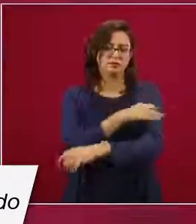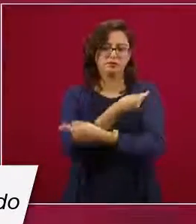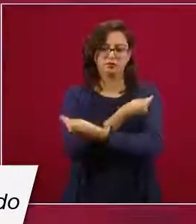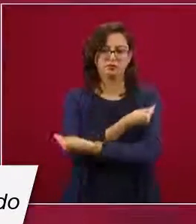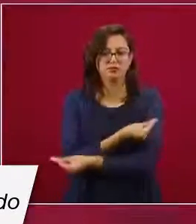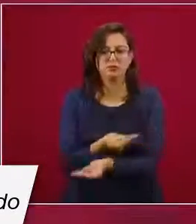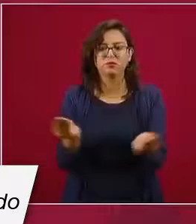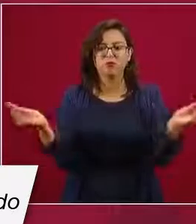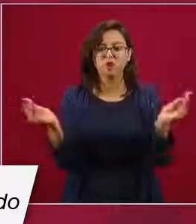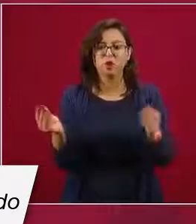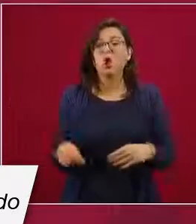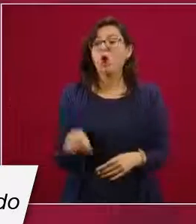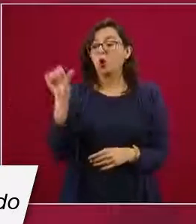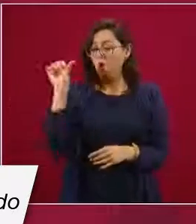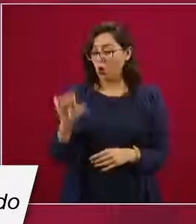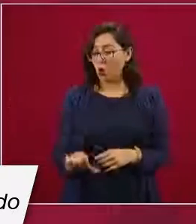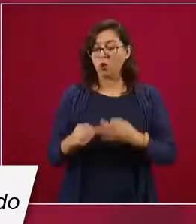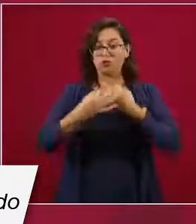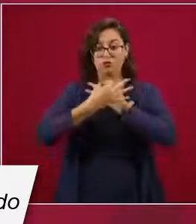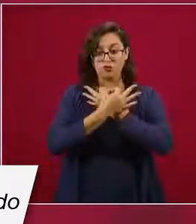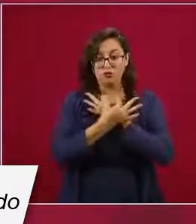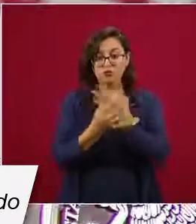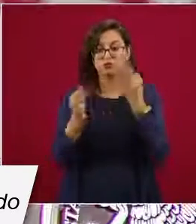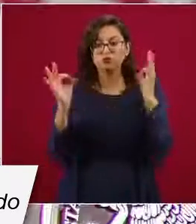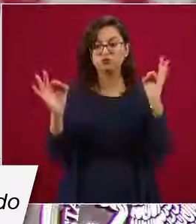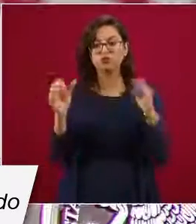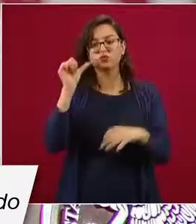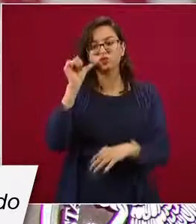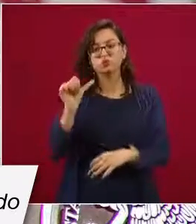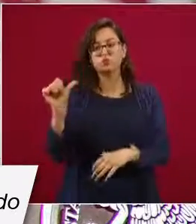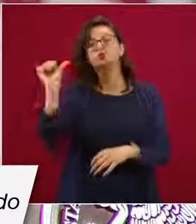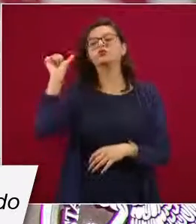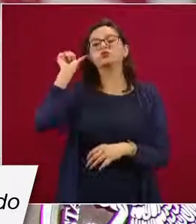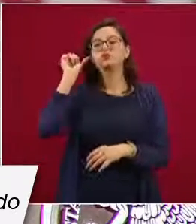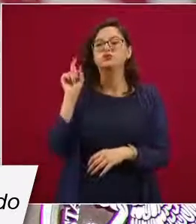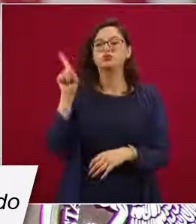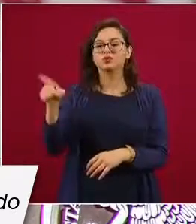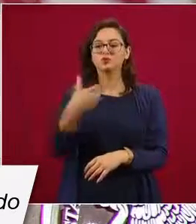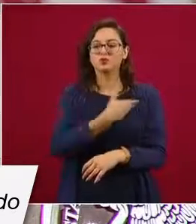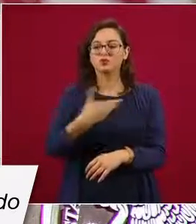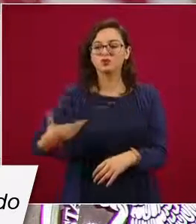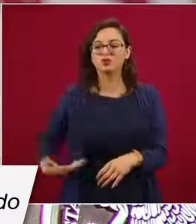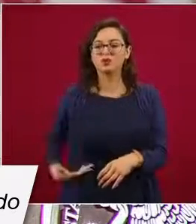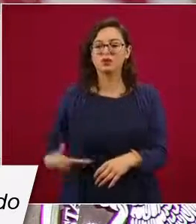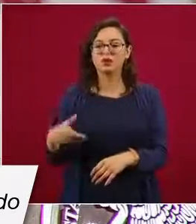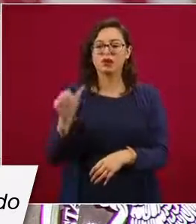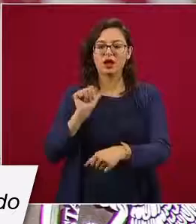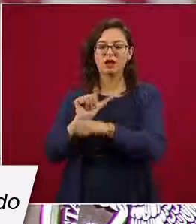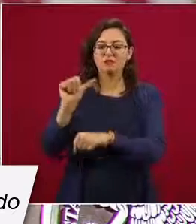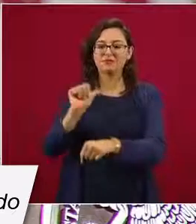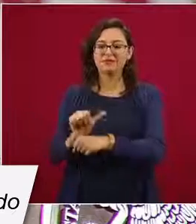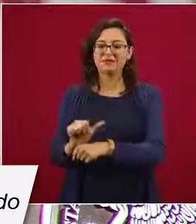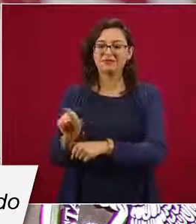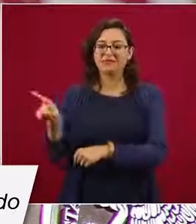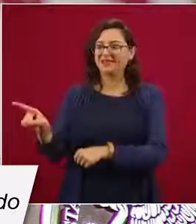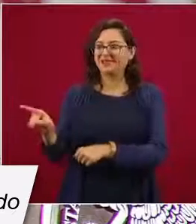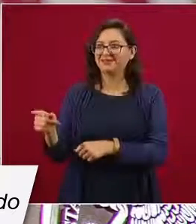pues hoy hicimos el anuncio aquí oficialmente en México, ayer se nos adelantó un poquito el presidente Fernández en Argentina,